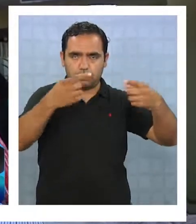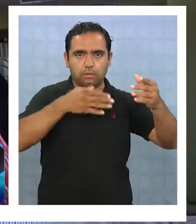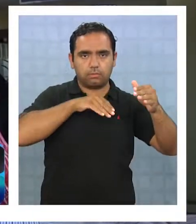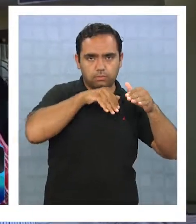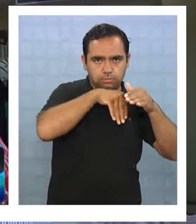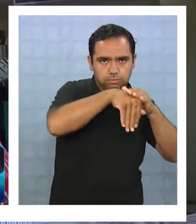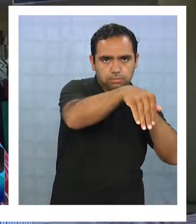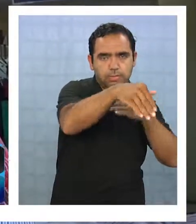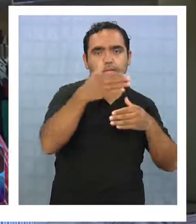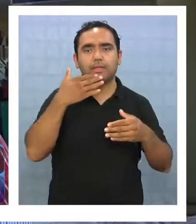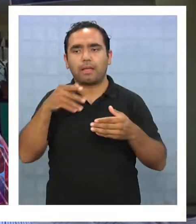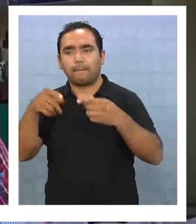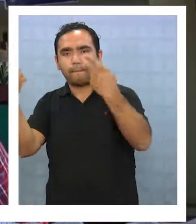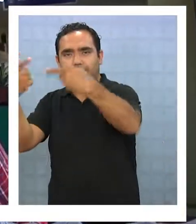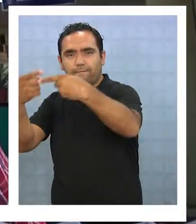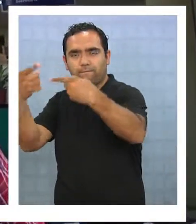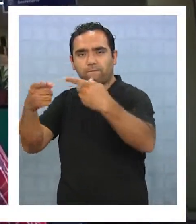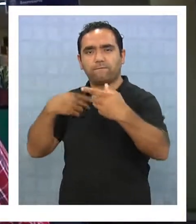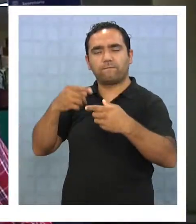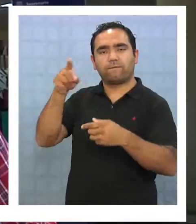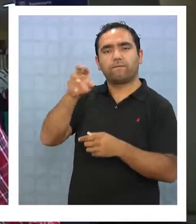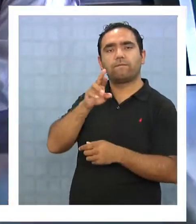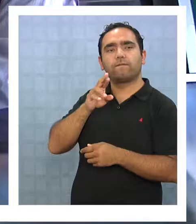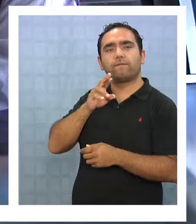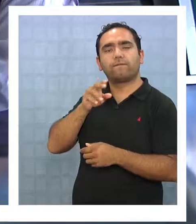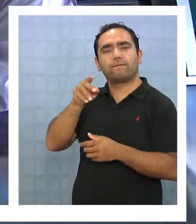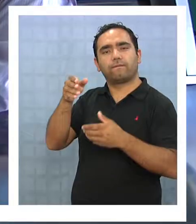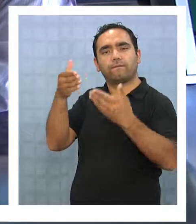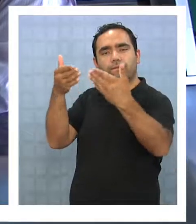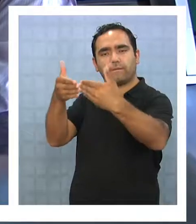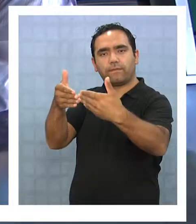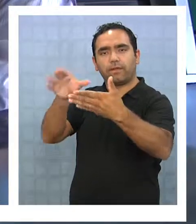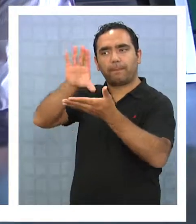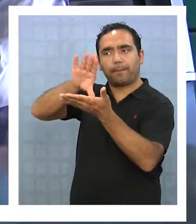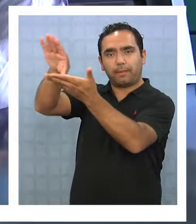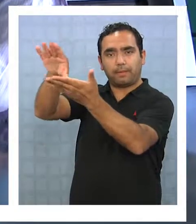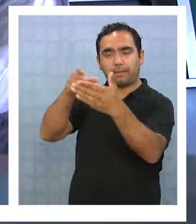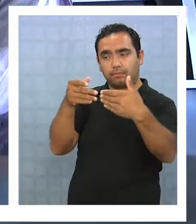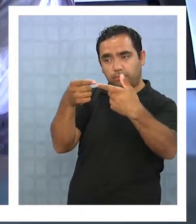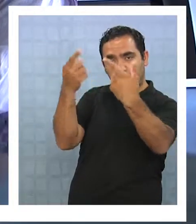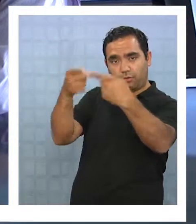va de las mismas condiciones como hemos estado en el paro los días anteriores.